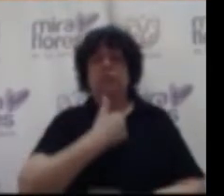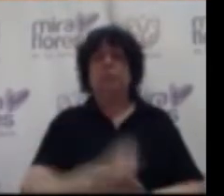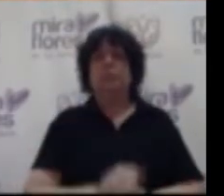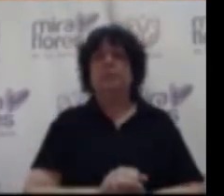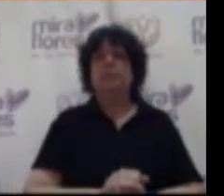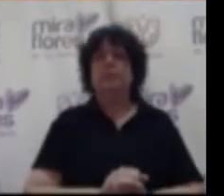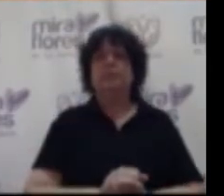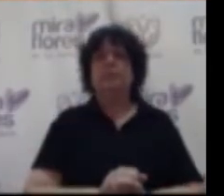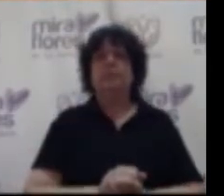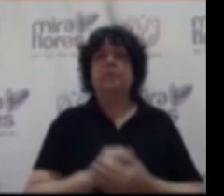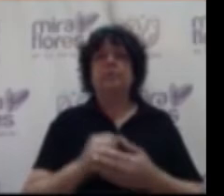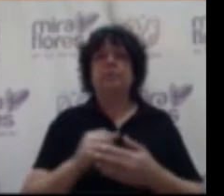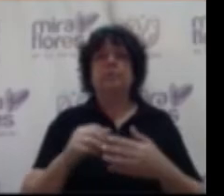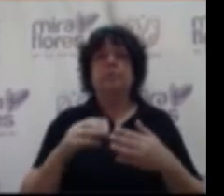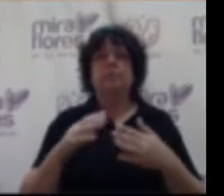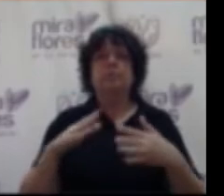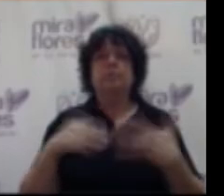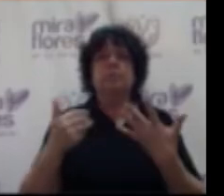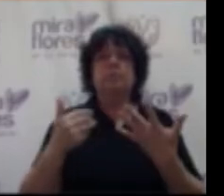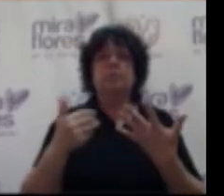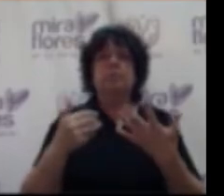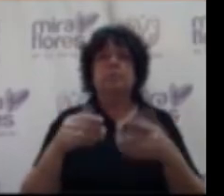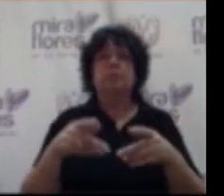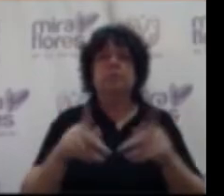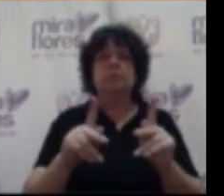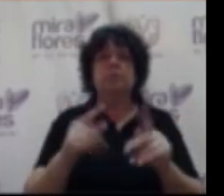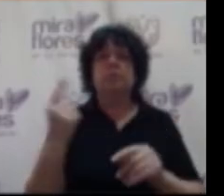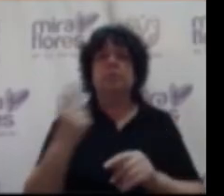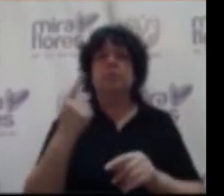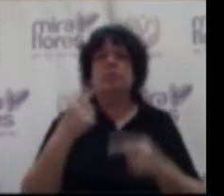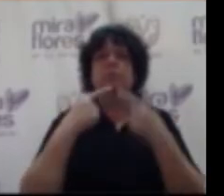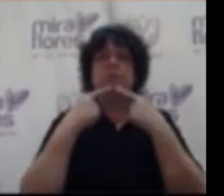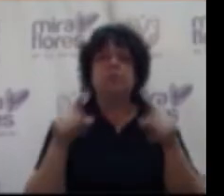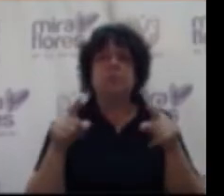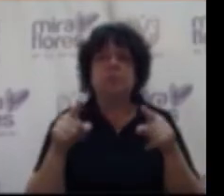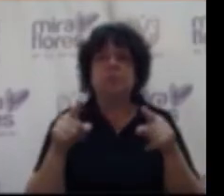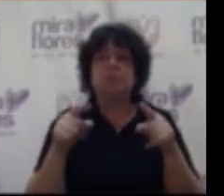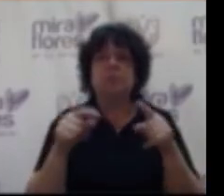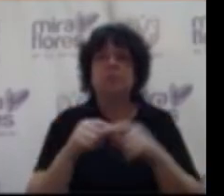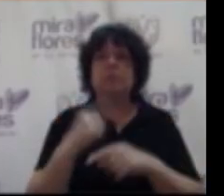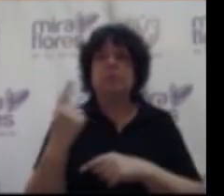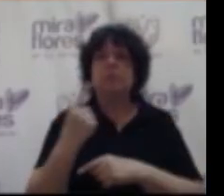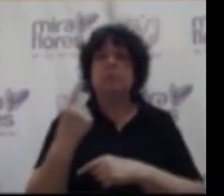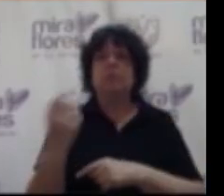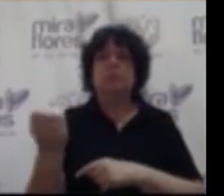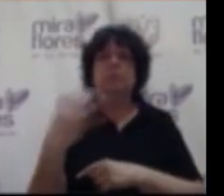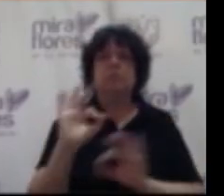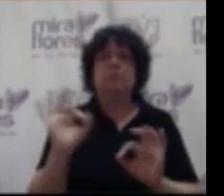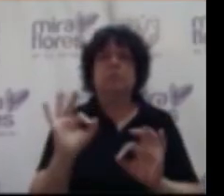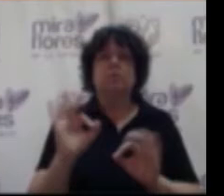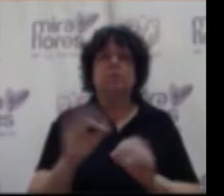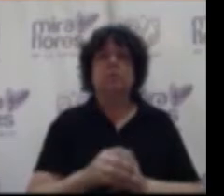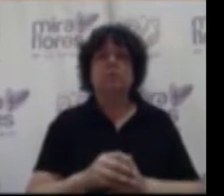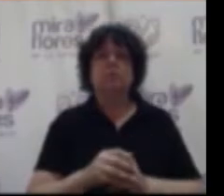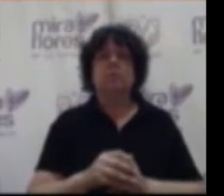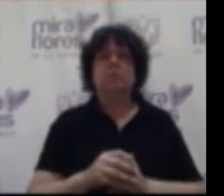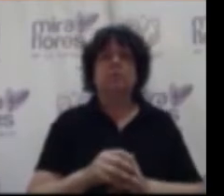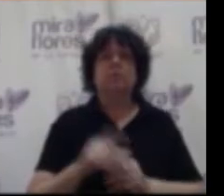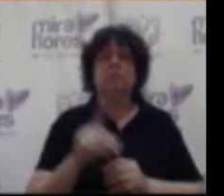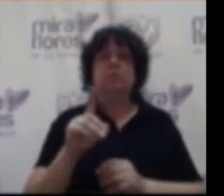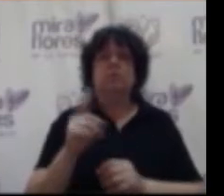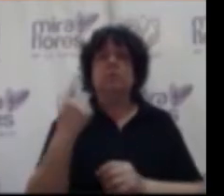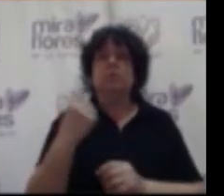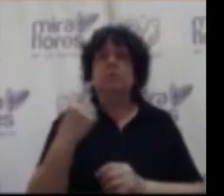solicita una licencia o solamente comunica comunico bueno entonces tendremos en cuenta eso que es una